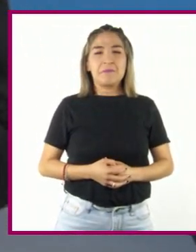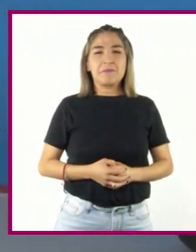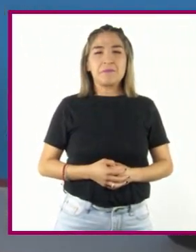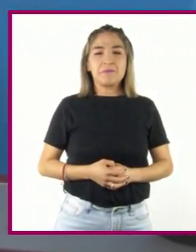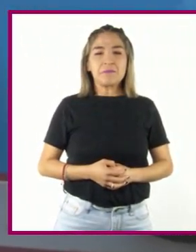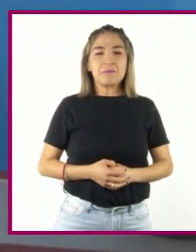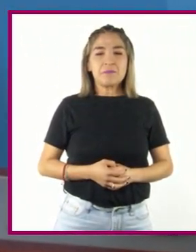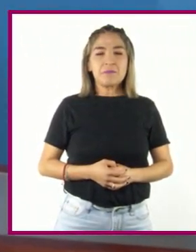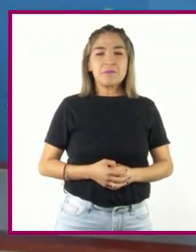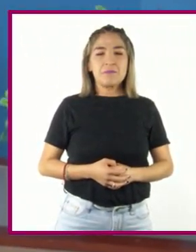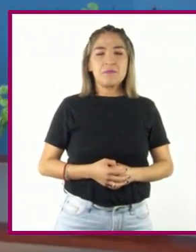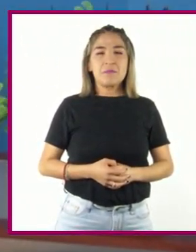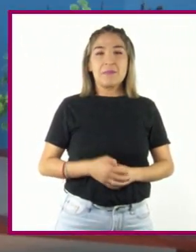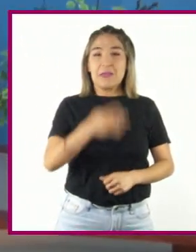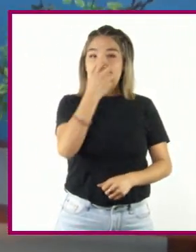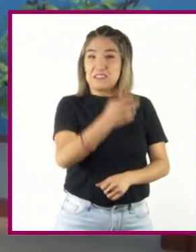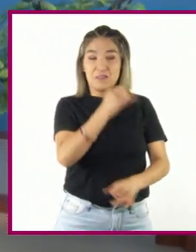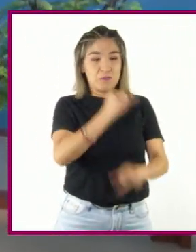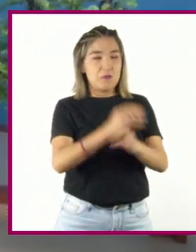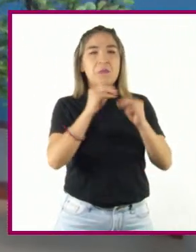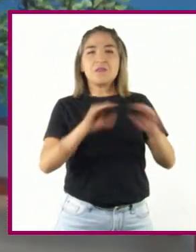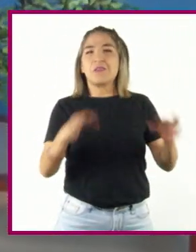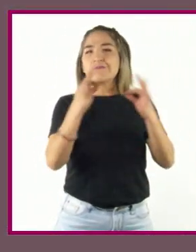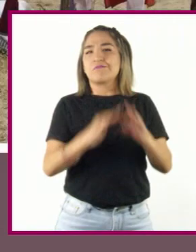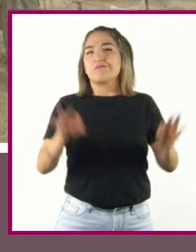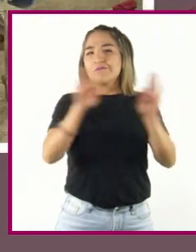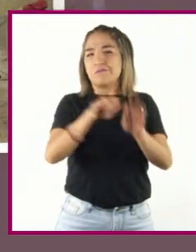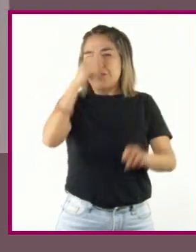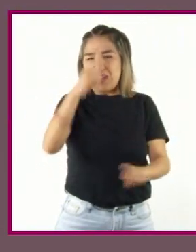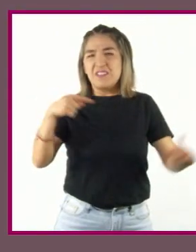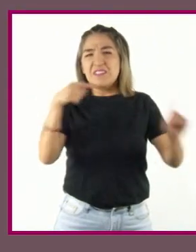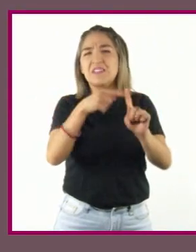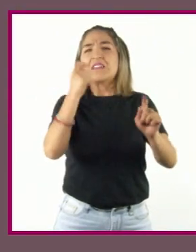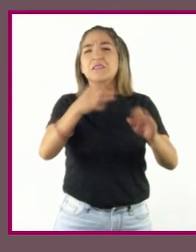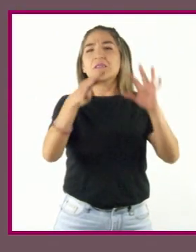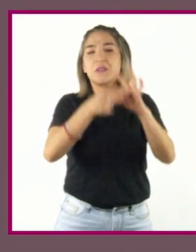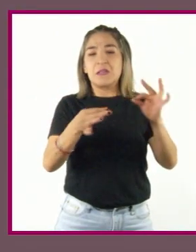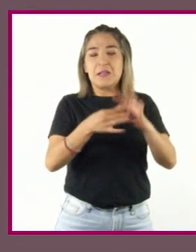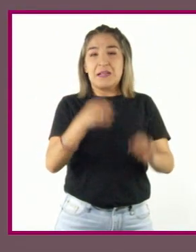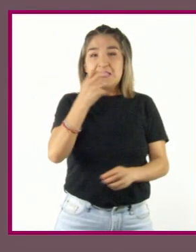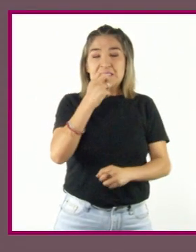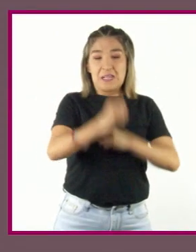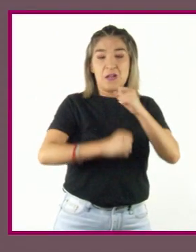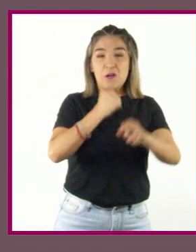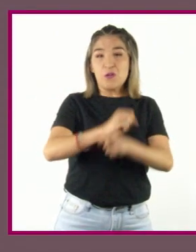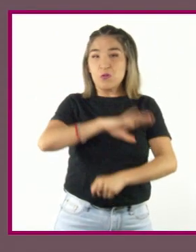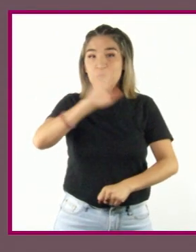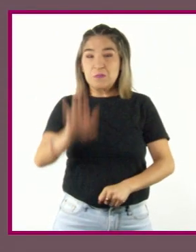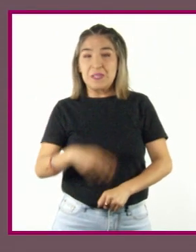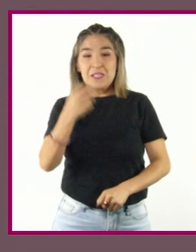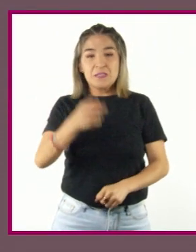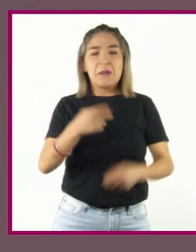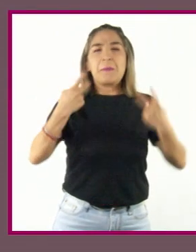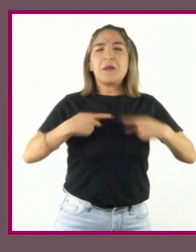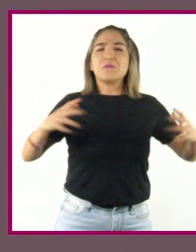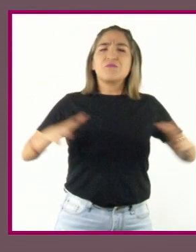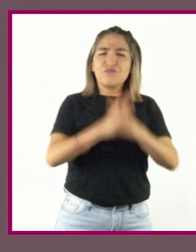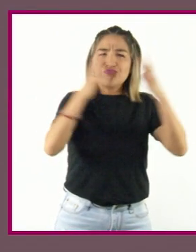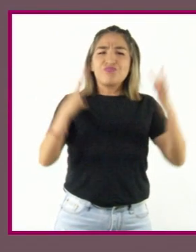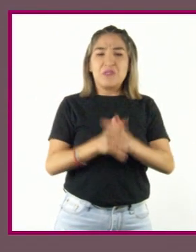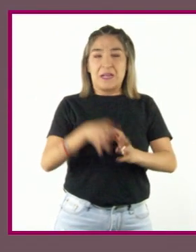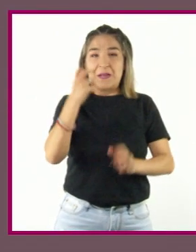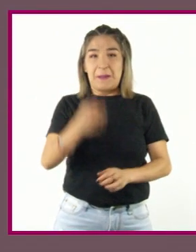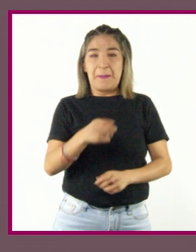Un dato bastará para ilustrar estas afirmaciones. En 2000, número de muertos en combate en Birmania se